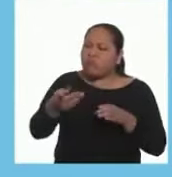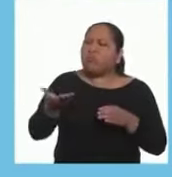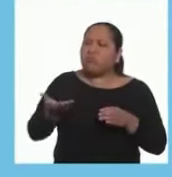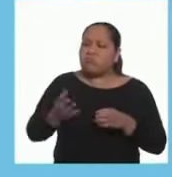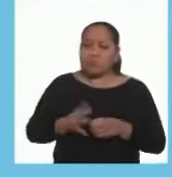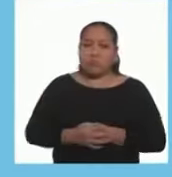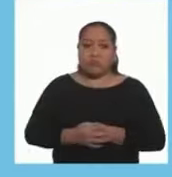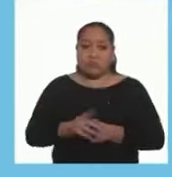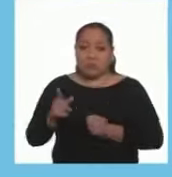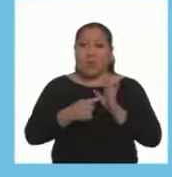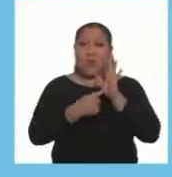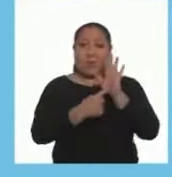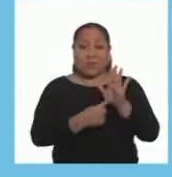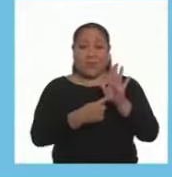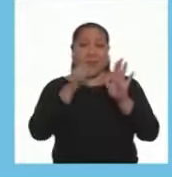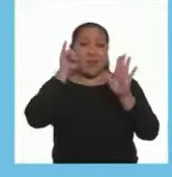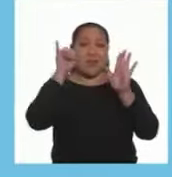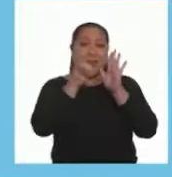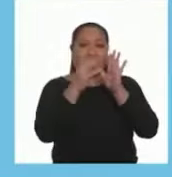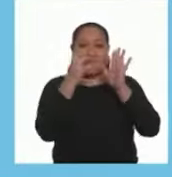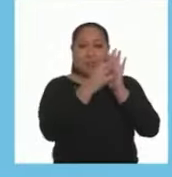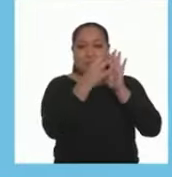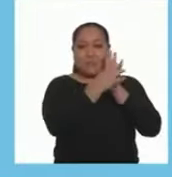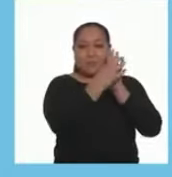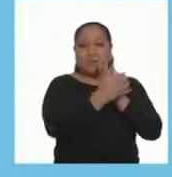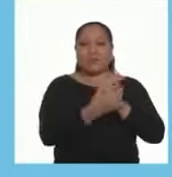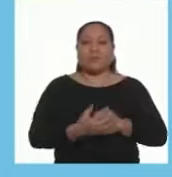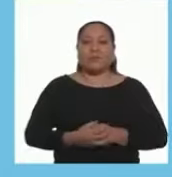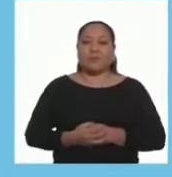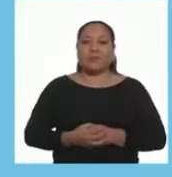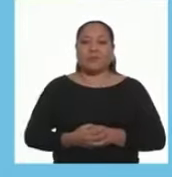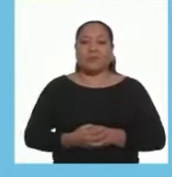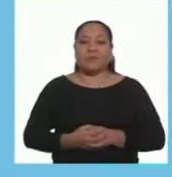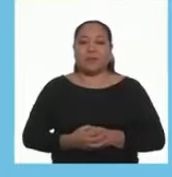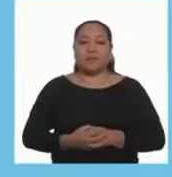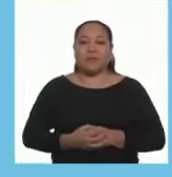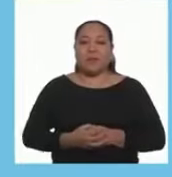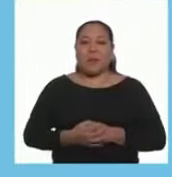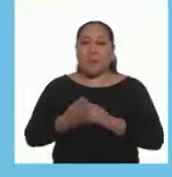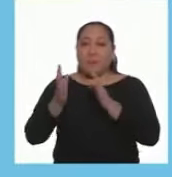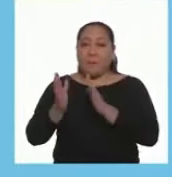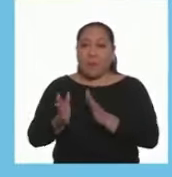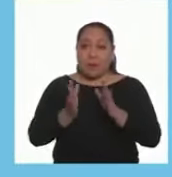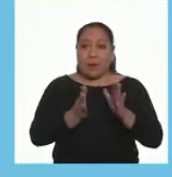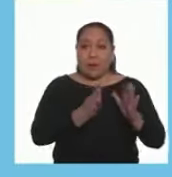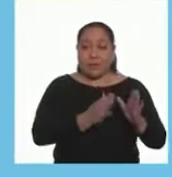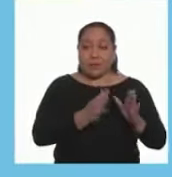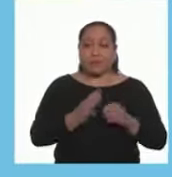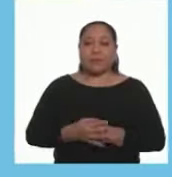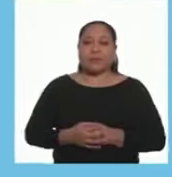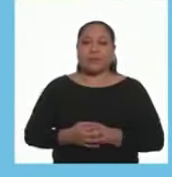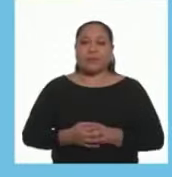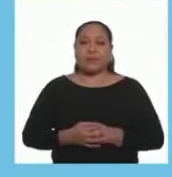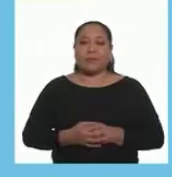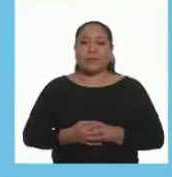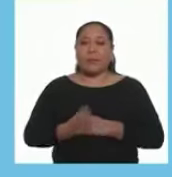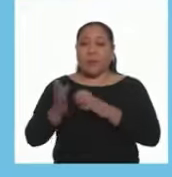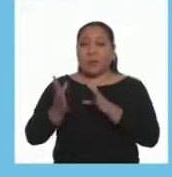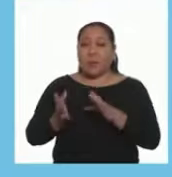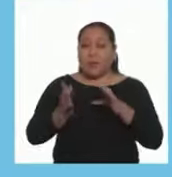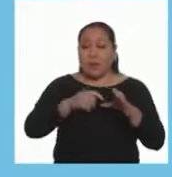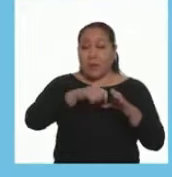preparaste? Pueden mostrarle Los siguientes pictogramas Preparar